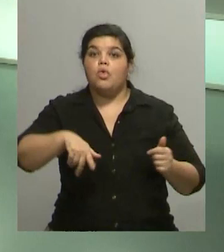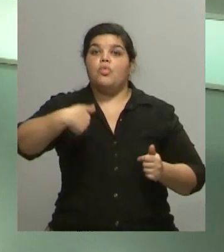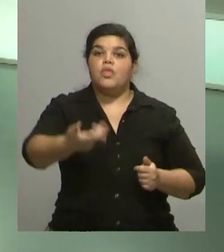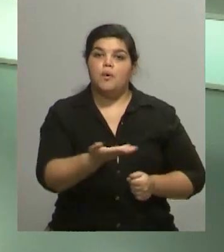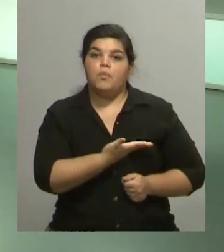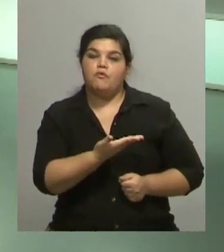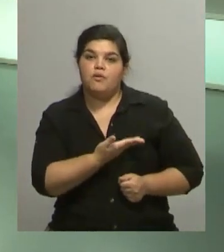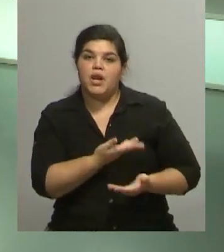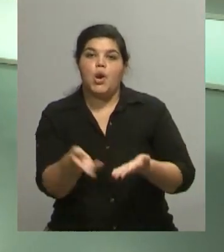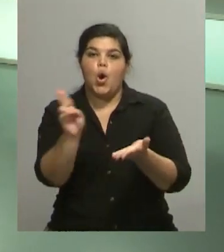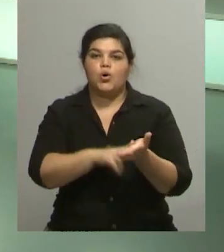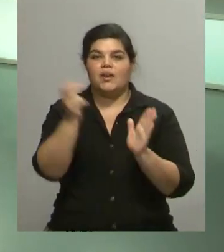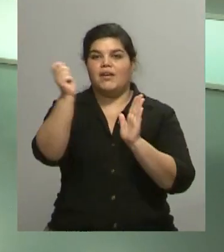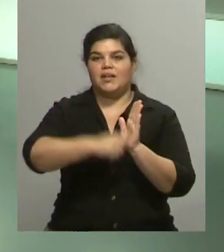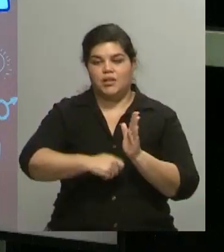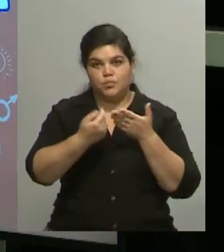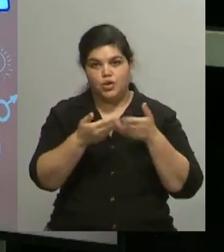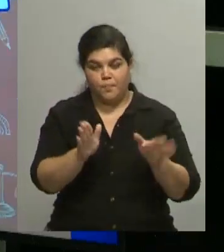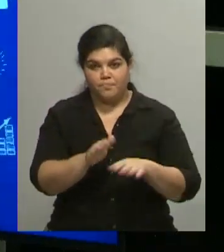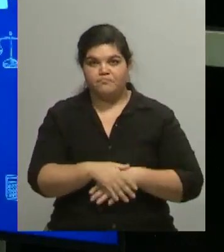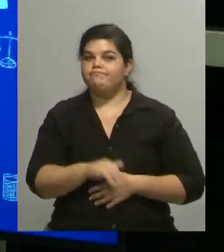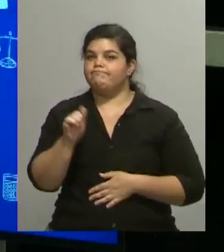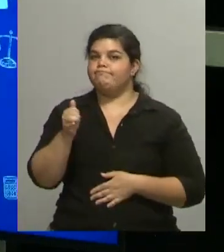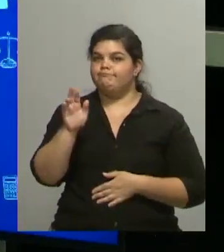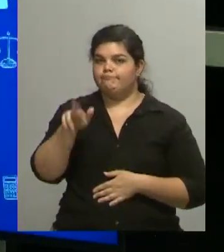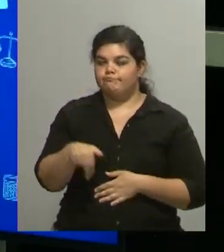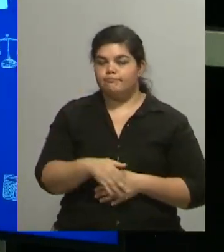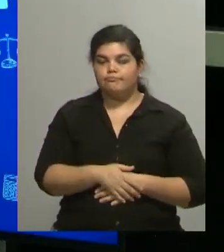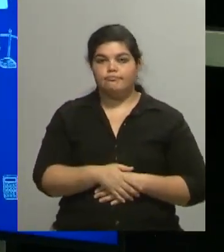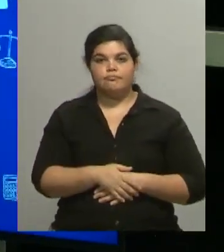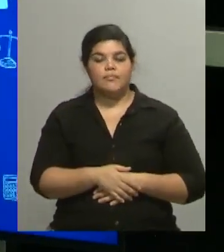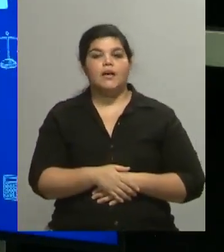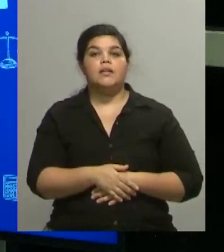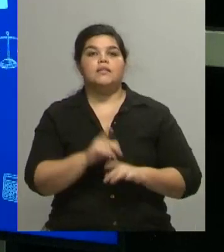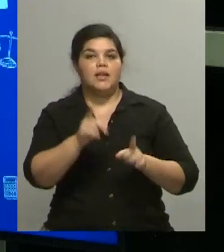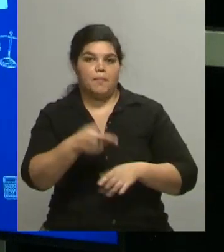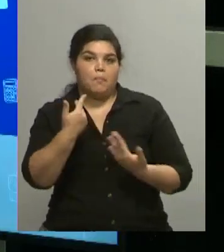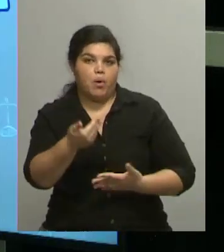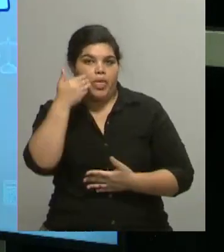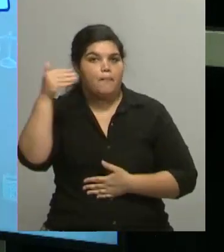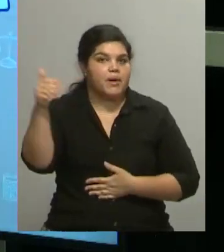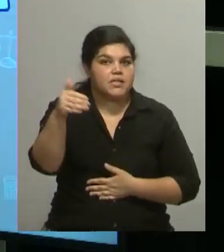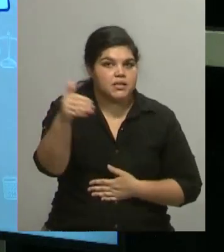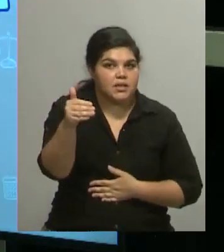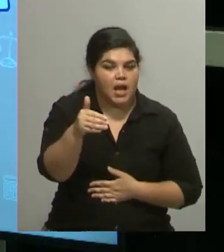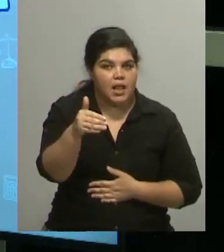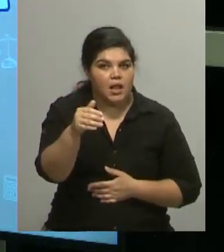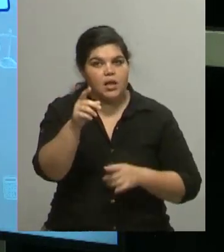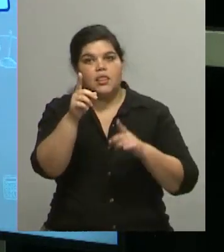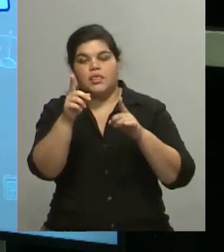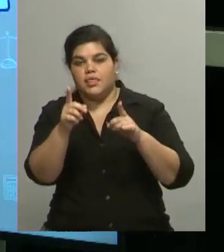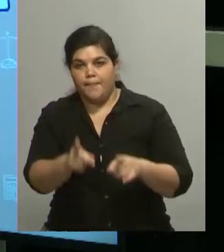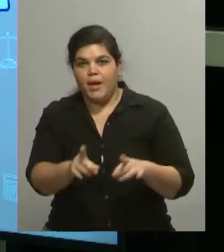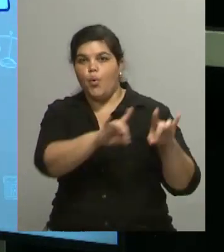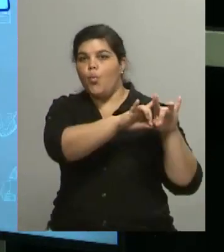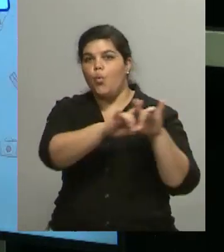con la inscripción. Bien, bien, bien, bien. Y si no, la opción es ir presencial y si no, la otra es meternos a través